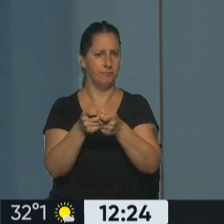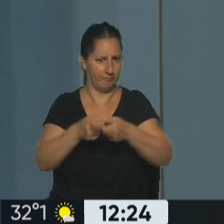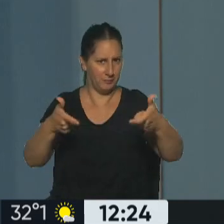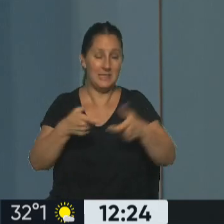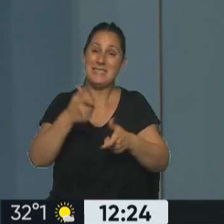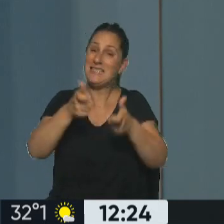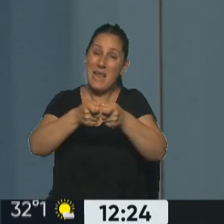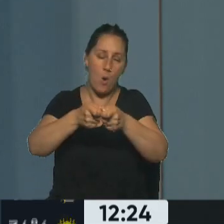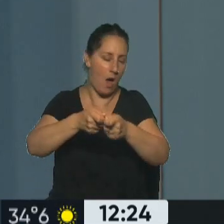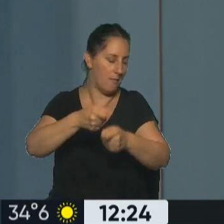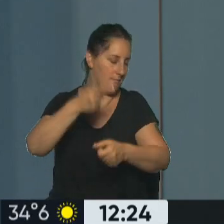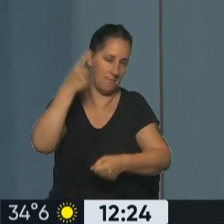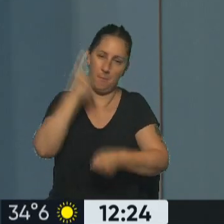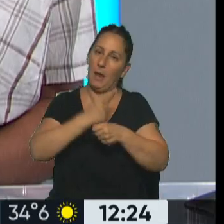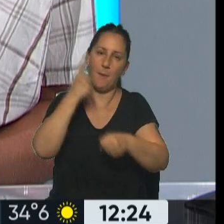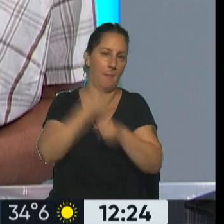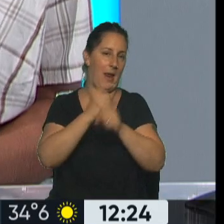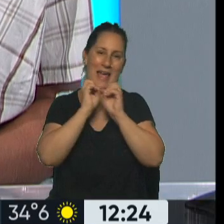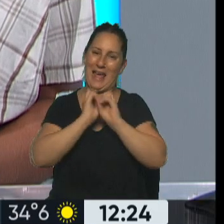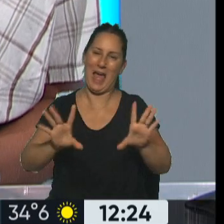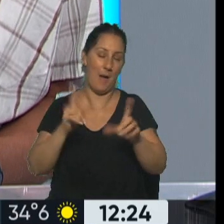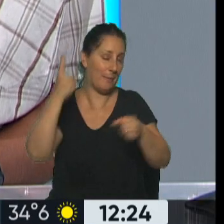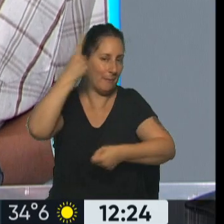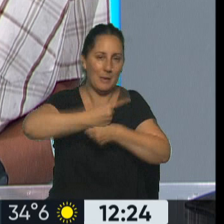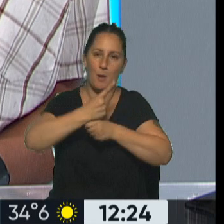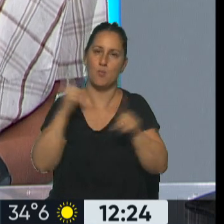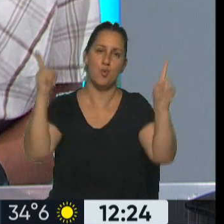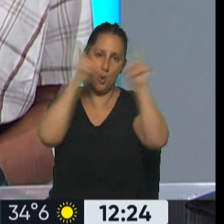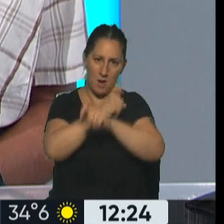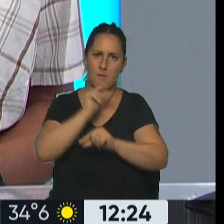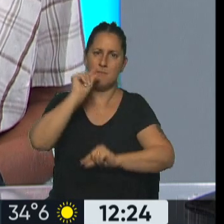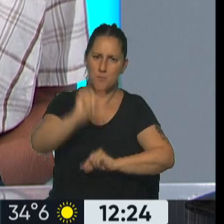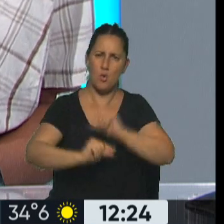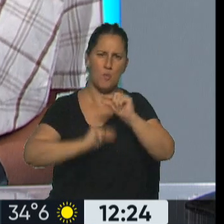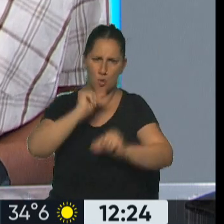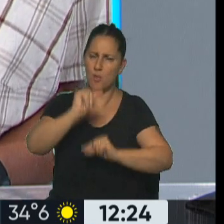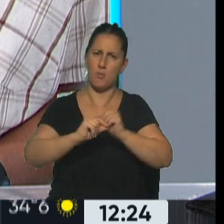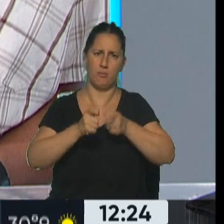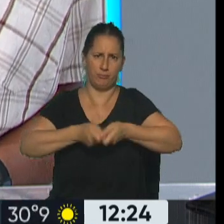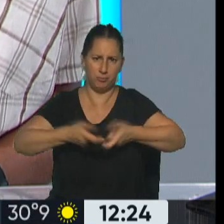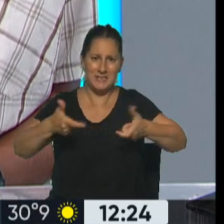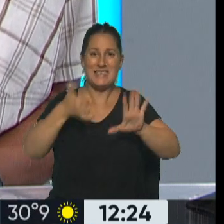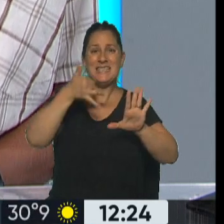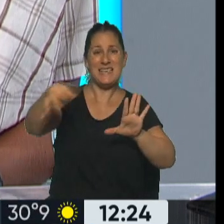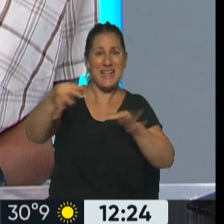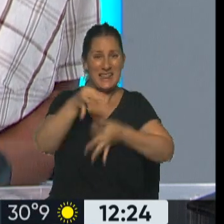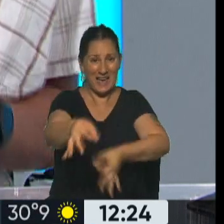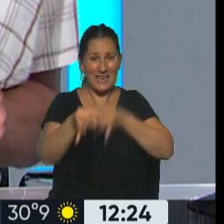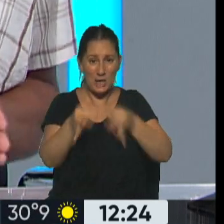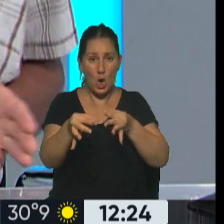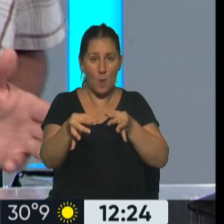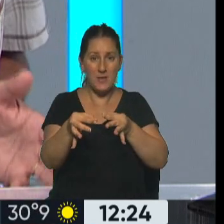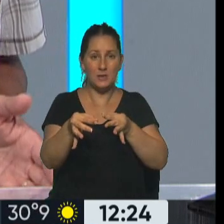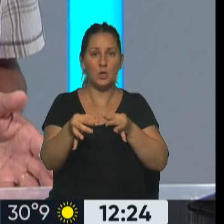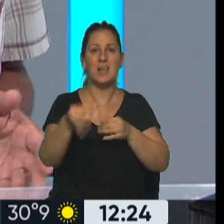creo que es uno de los grandes problemas. Es un problema que vamos a ir teniendo cada vez más y más. A 60 kilómetros por hora uno realiza